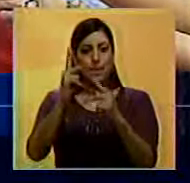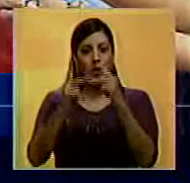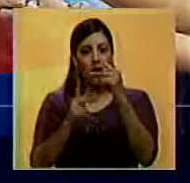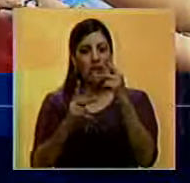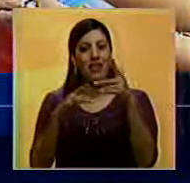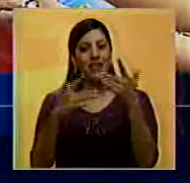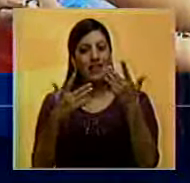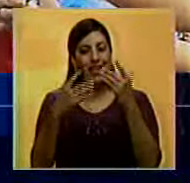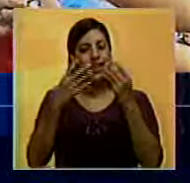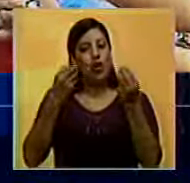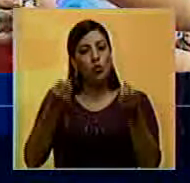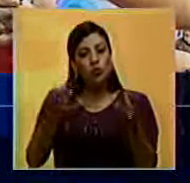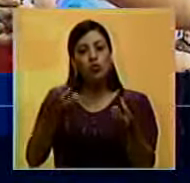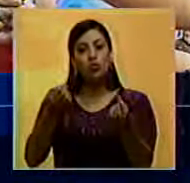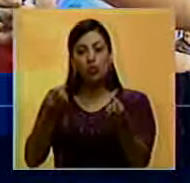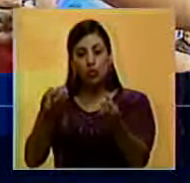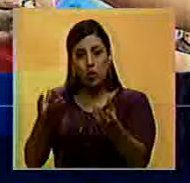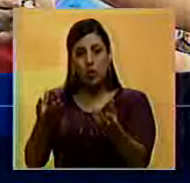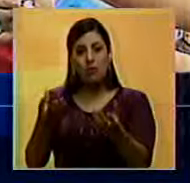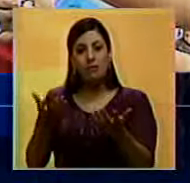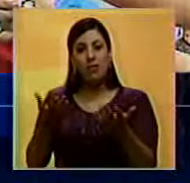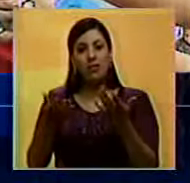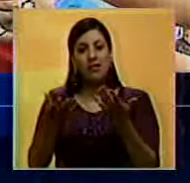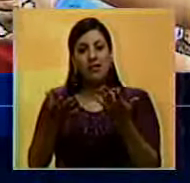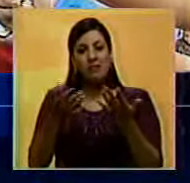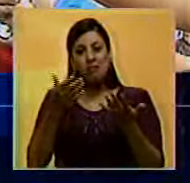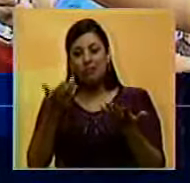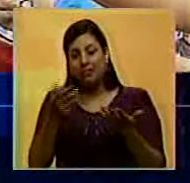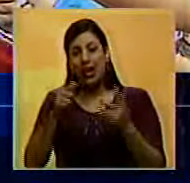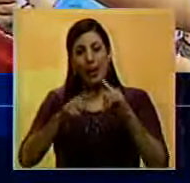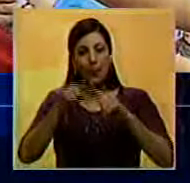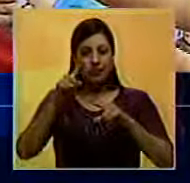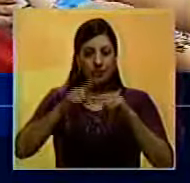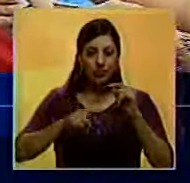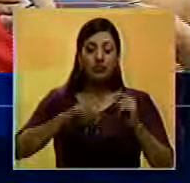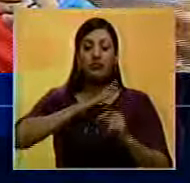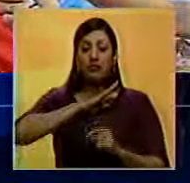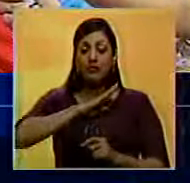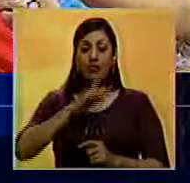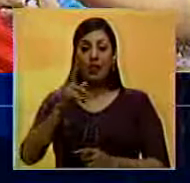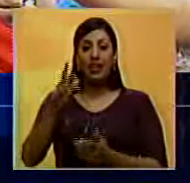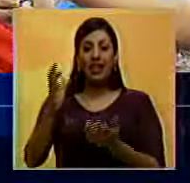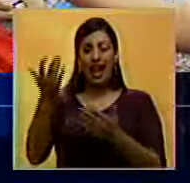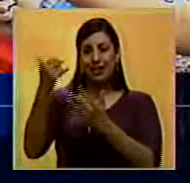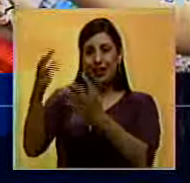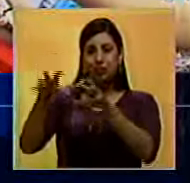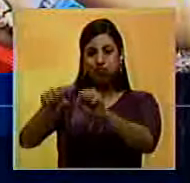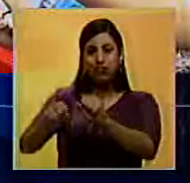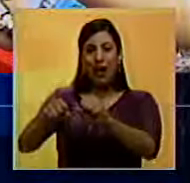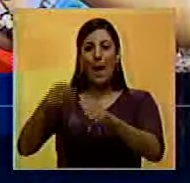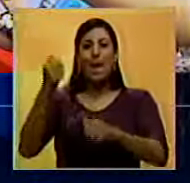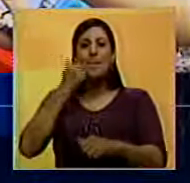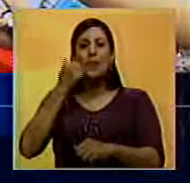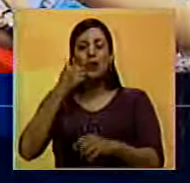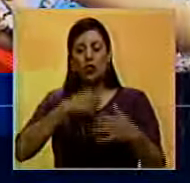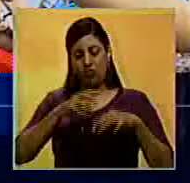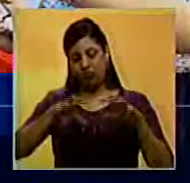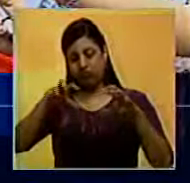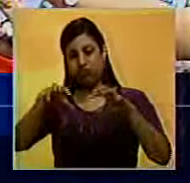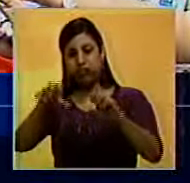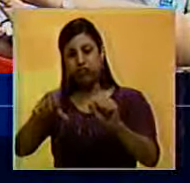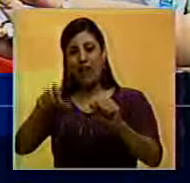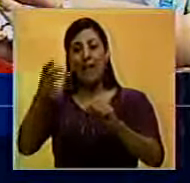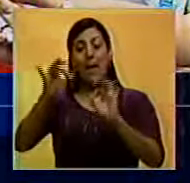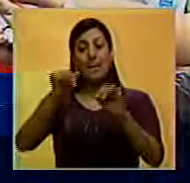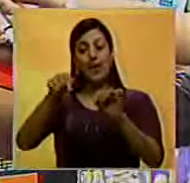de distribución de este material que fue comisado a una empresa que pretendía